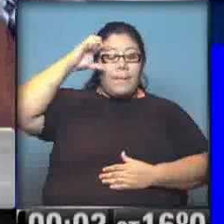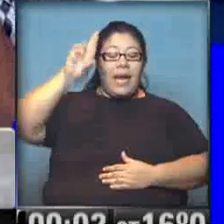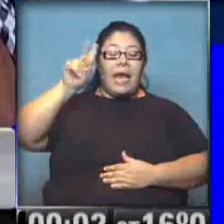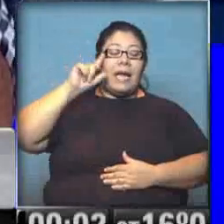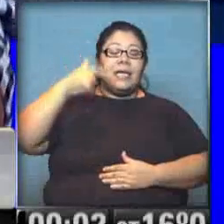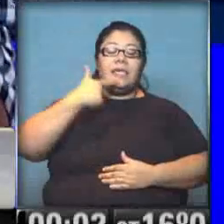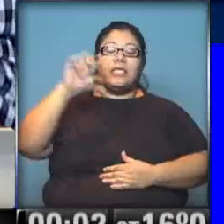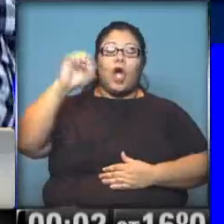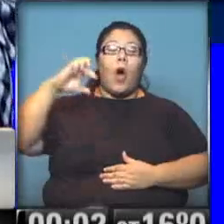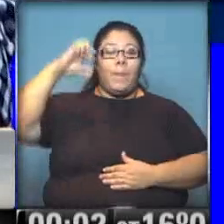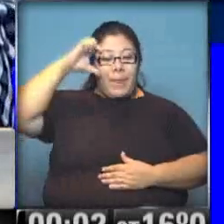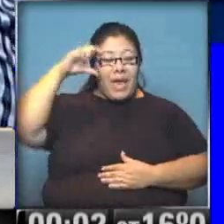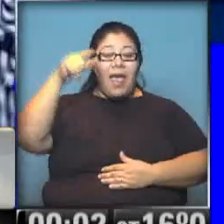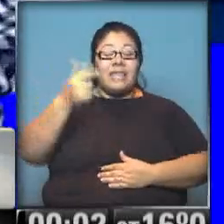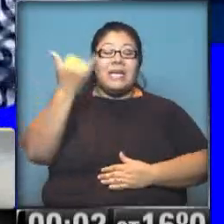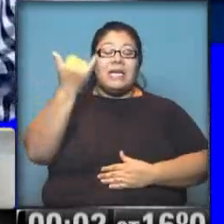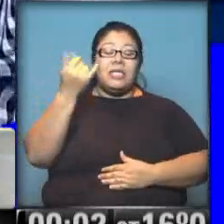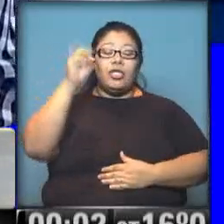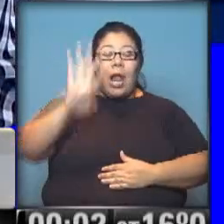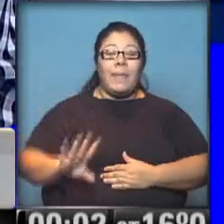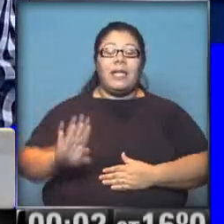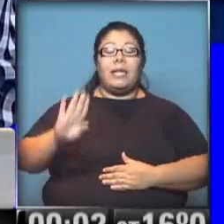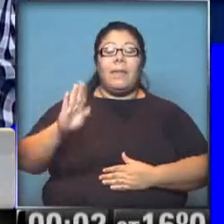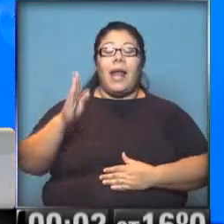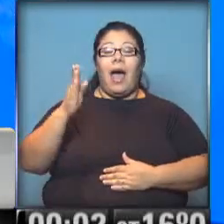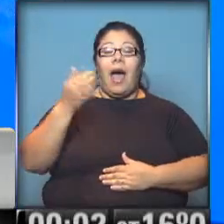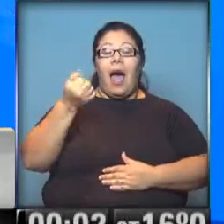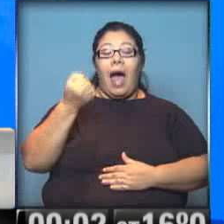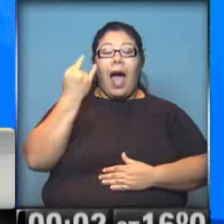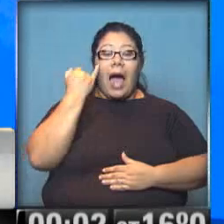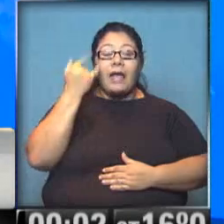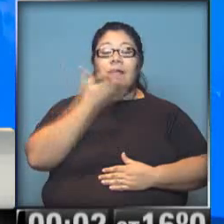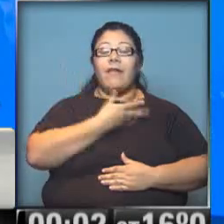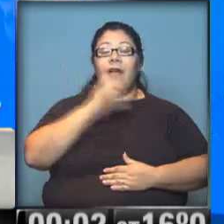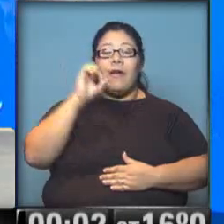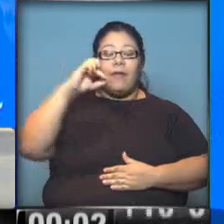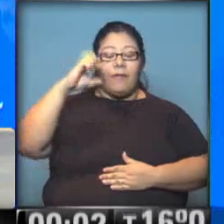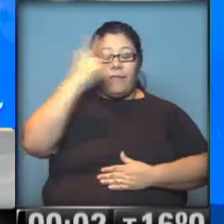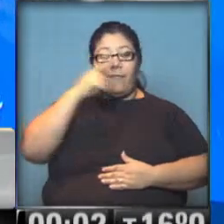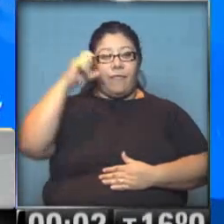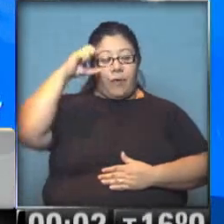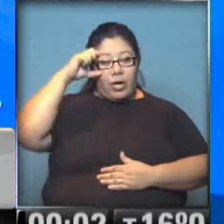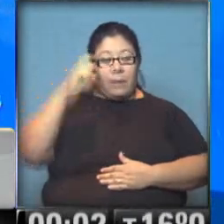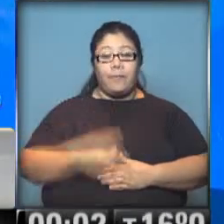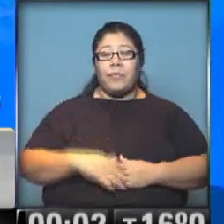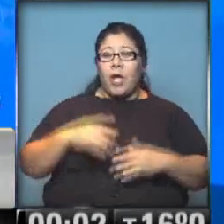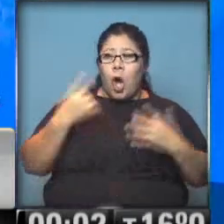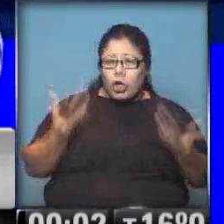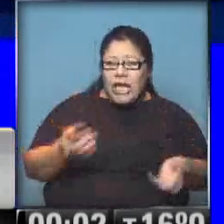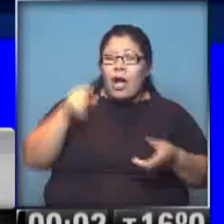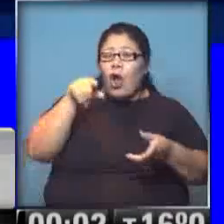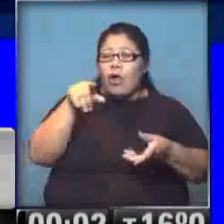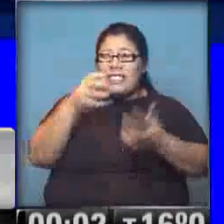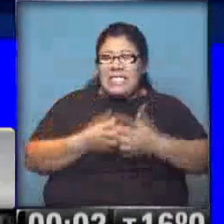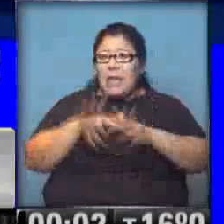iPhones, y medio que le marcó la cancha a la gente de me dicen de producción, que en un hecho inédito y sin precedentes de producción estamos transmitiendo en vivo con este sistema.